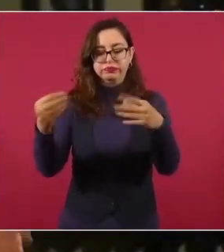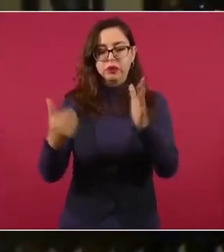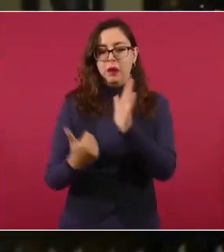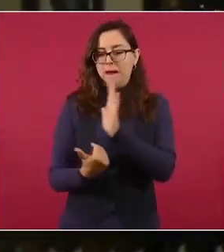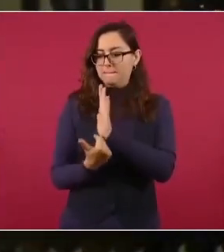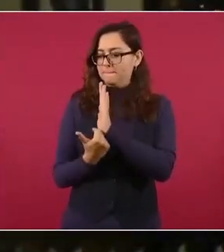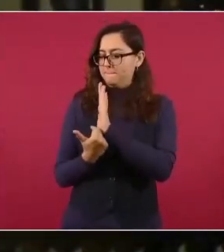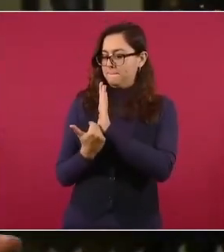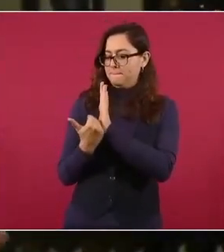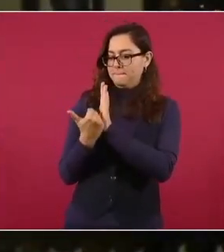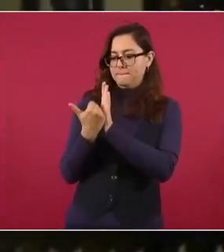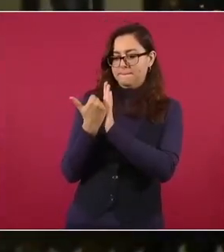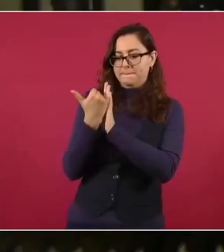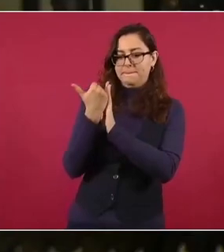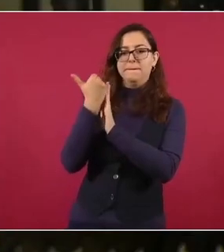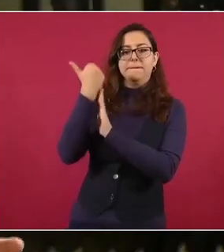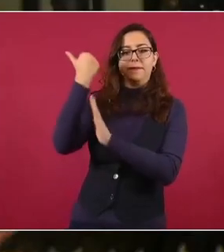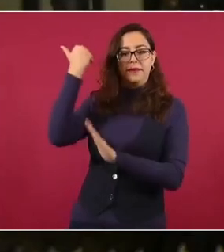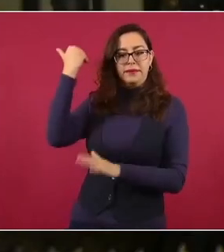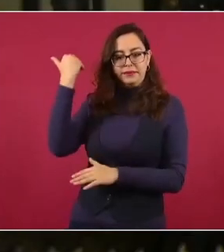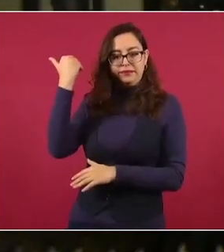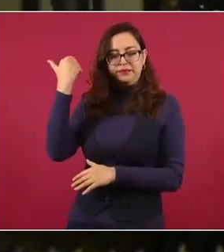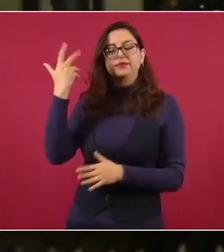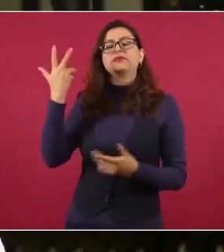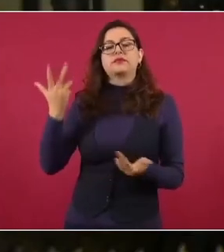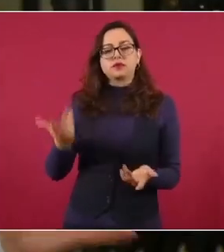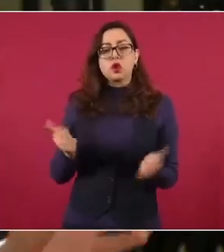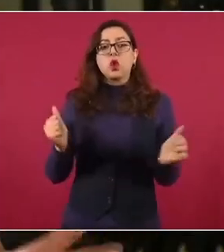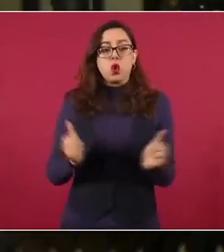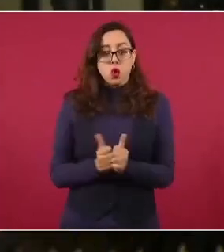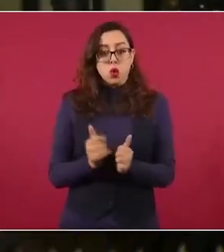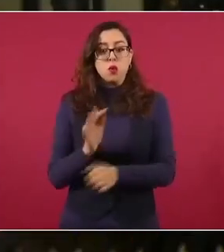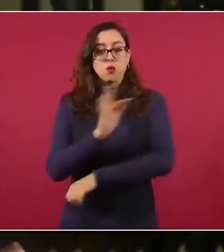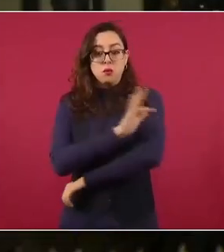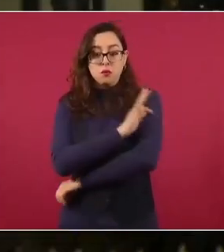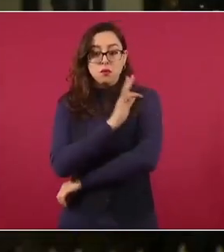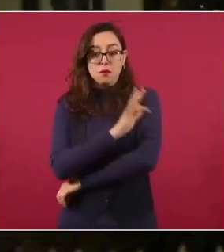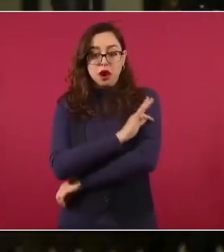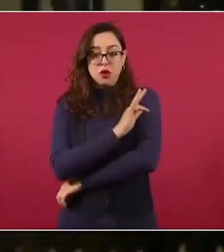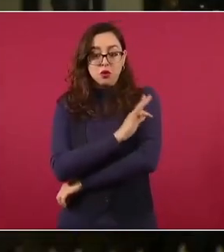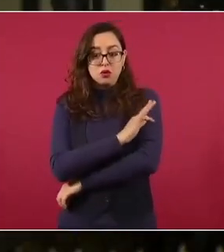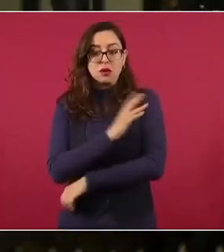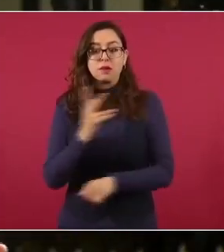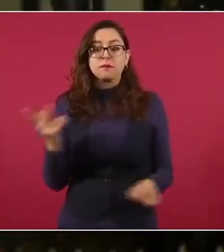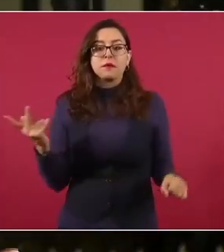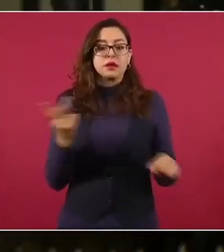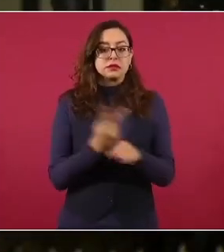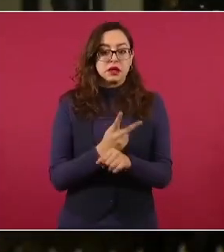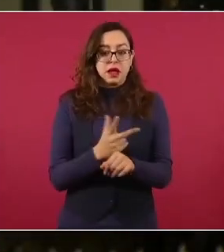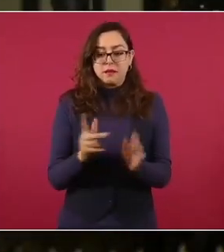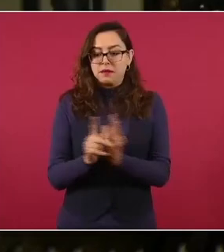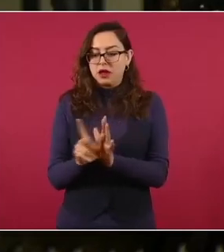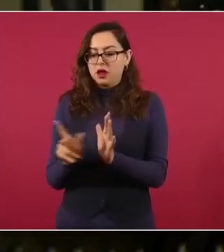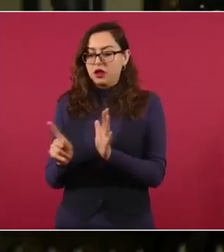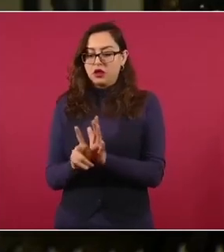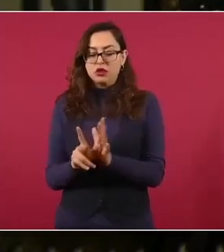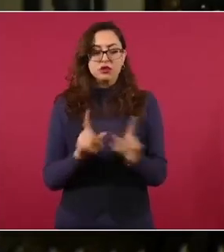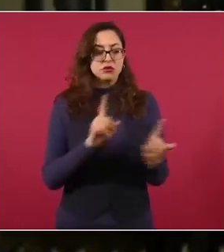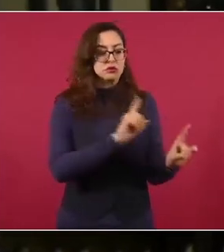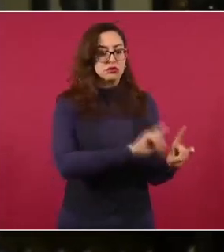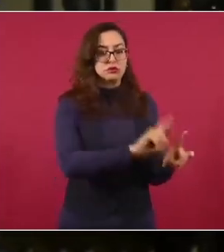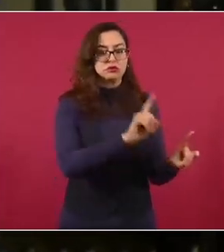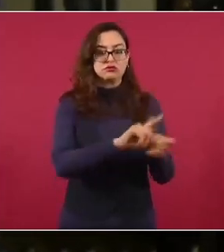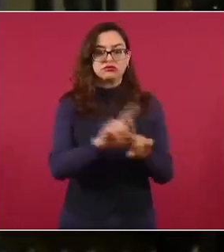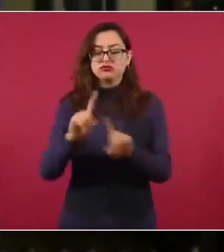En ese entonces, presidente, y en ese tenor, diversos diarios, incluido Diario Basta, publicó que usted